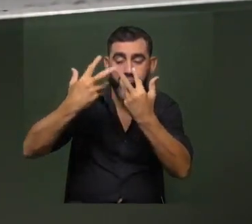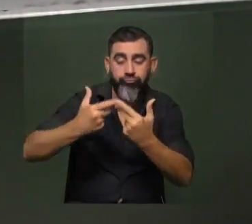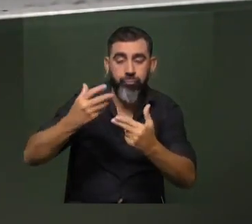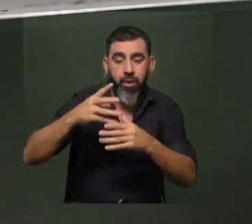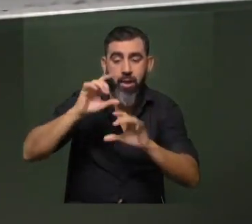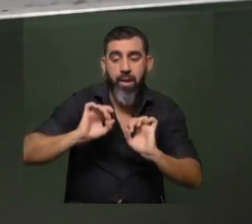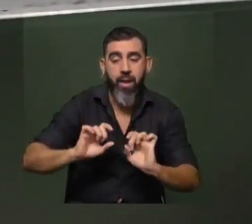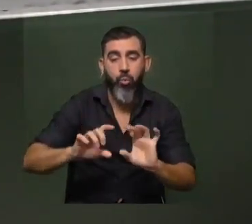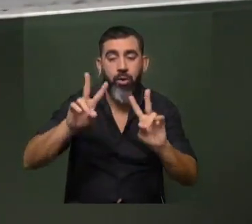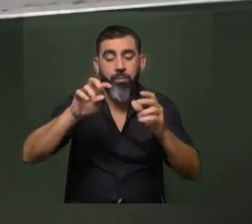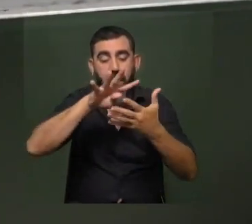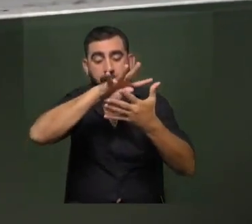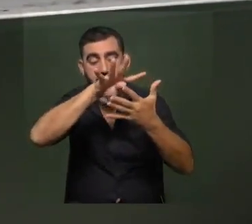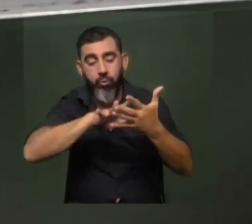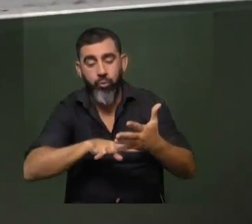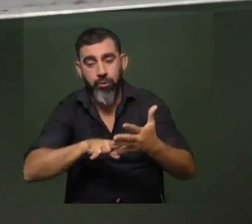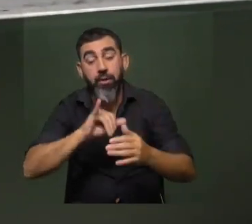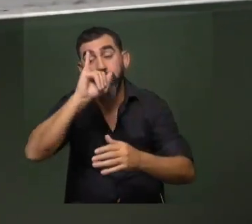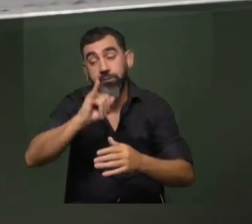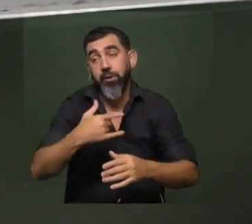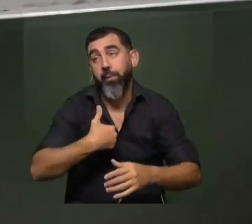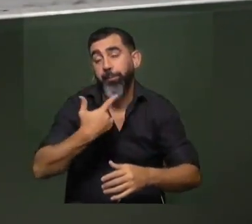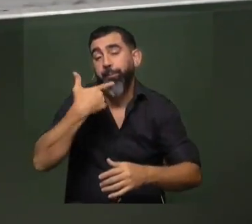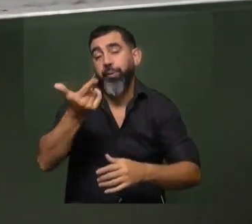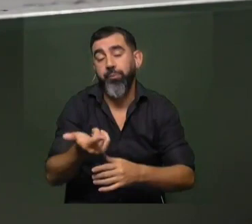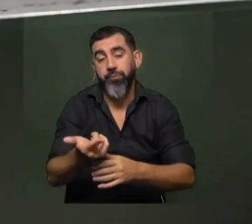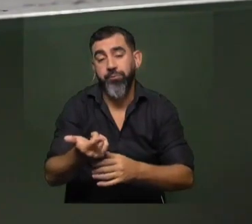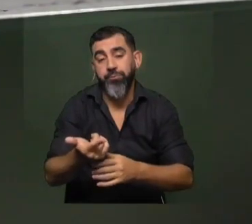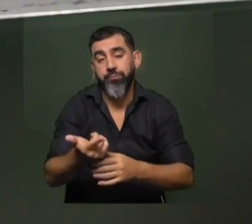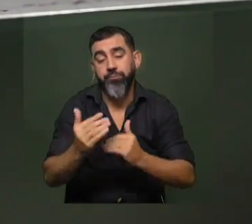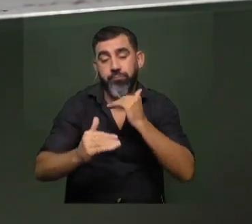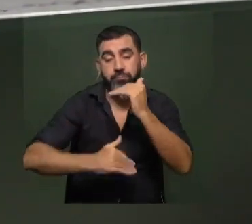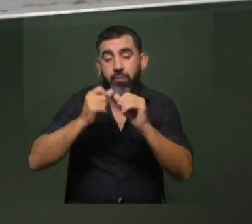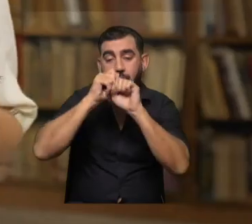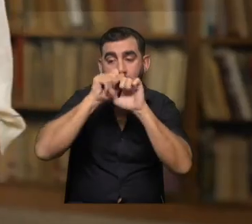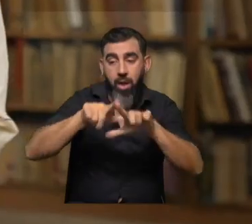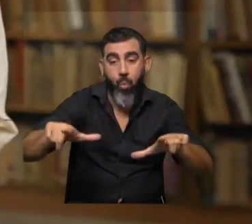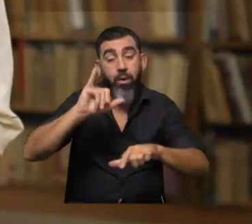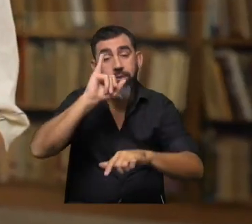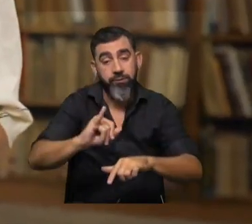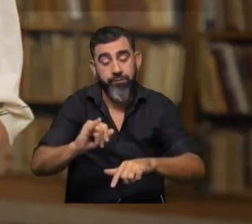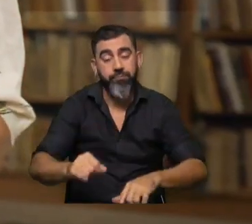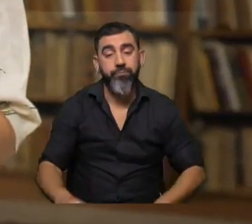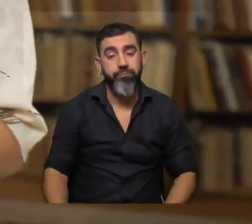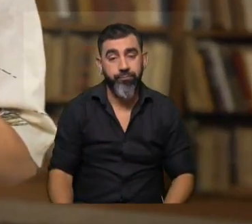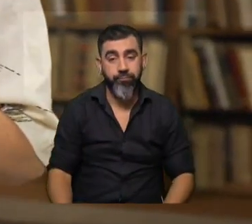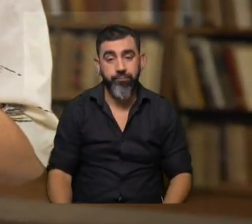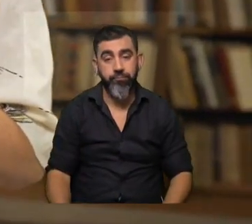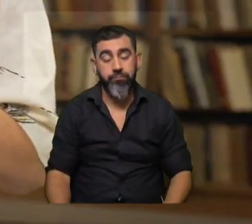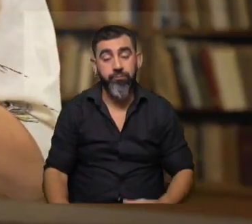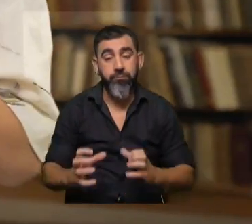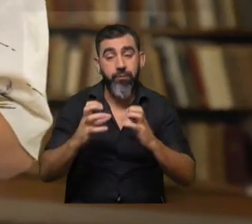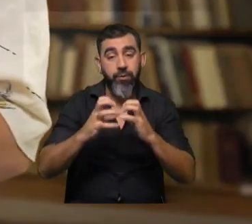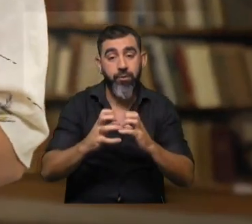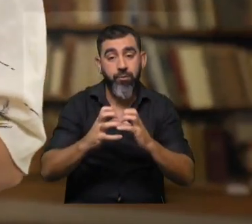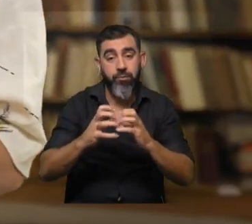innatas que tengan que ver con la lectura como sí las hay para el desarrollo del lenguaje. Y entonces el cerebro de alguna manera